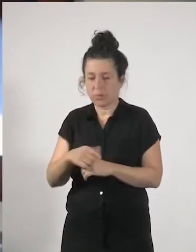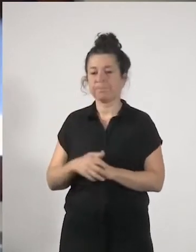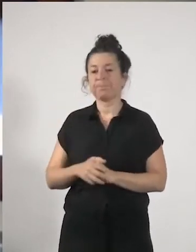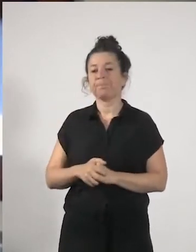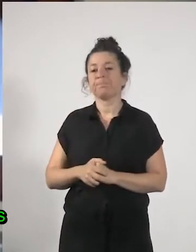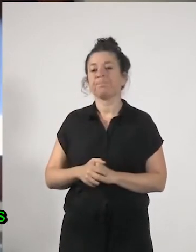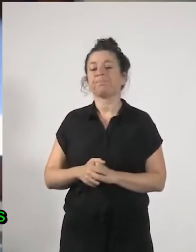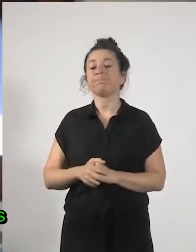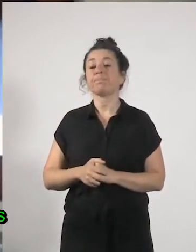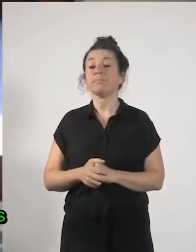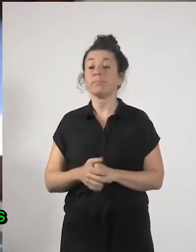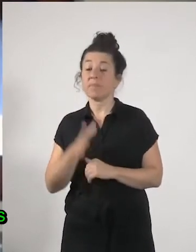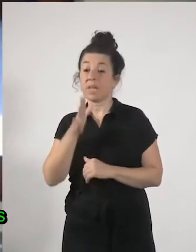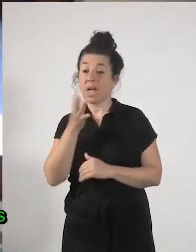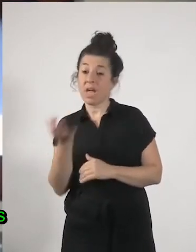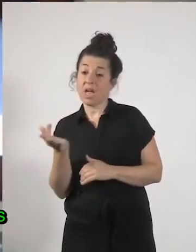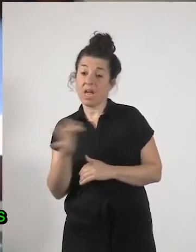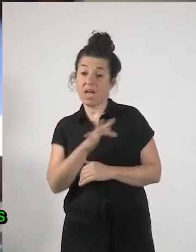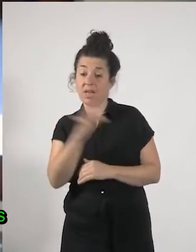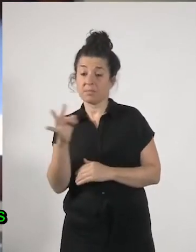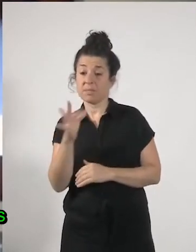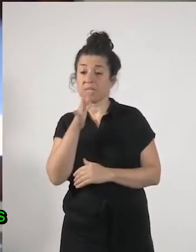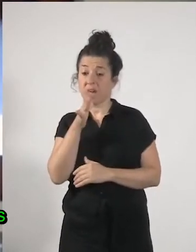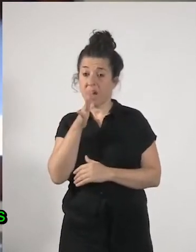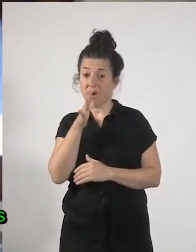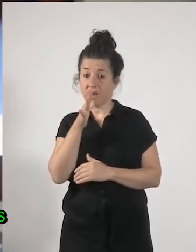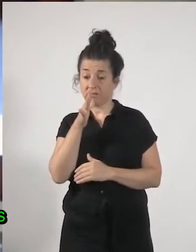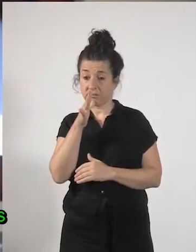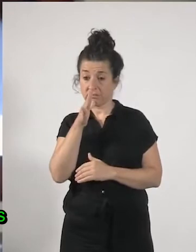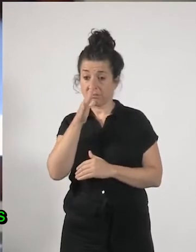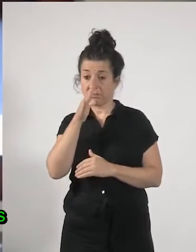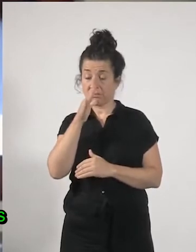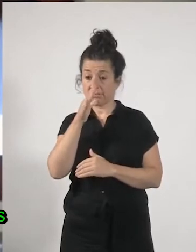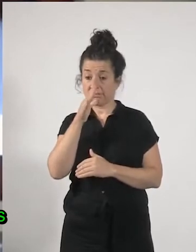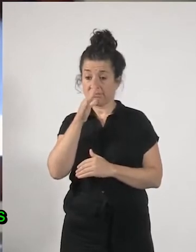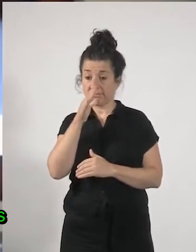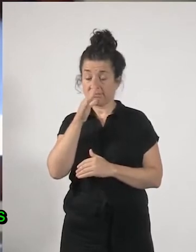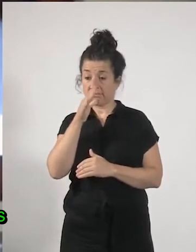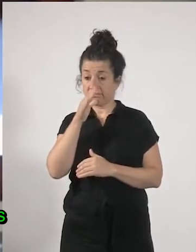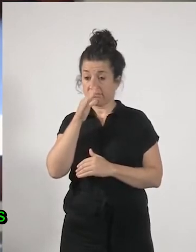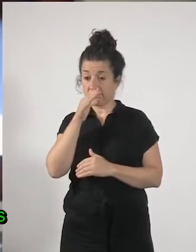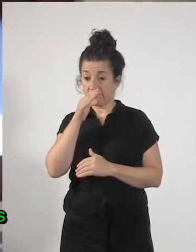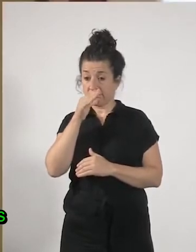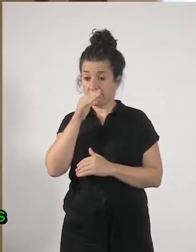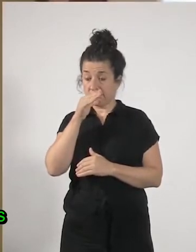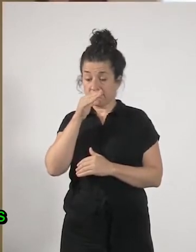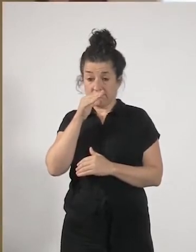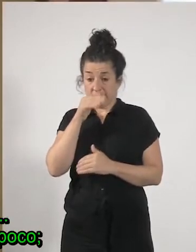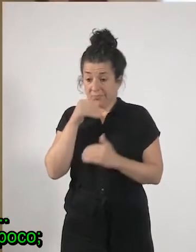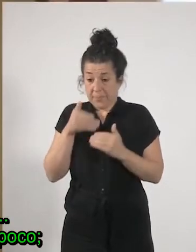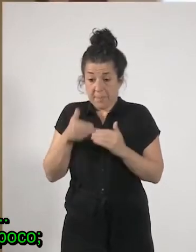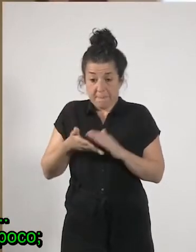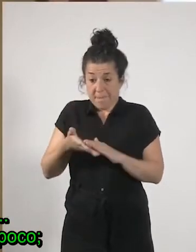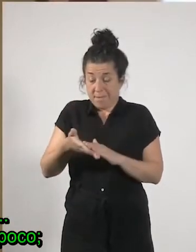y ahora a lo que nos enfrentamos es a una crisis tremenda donde va a aumentar